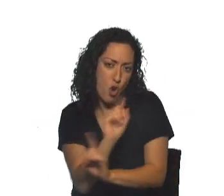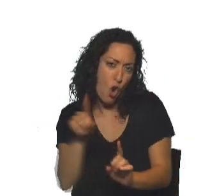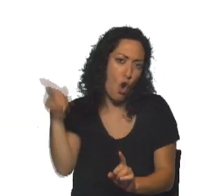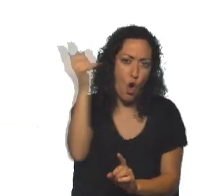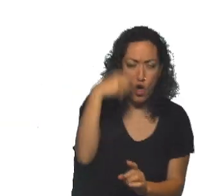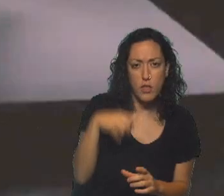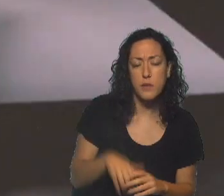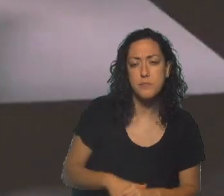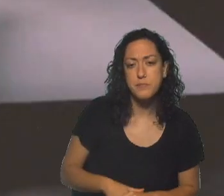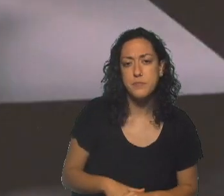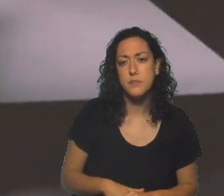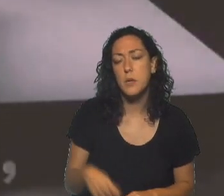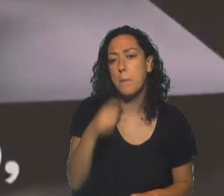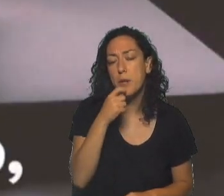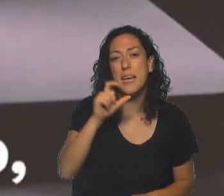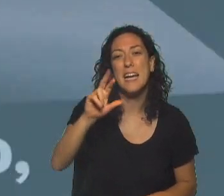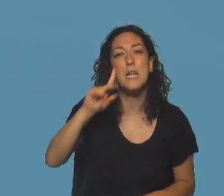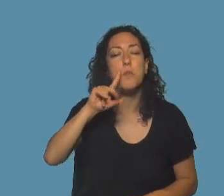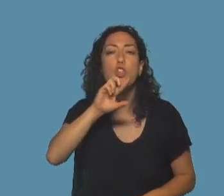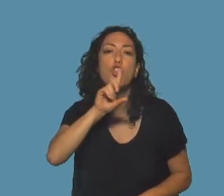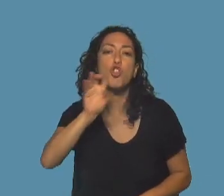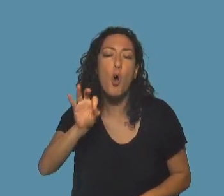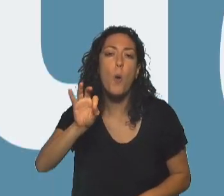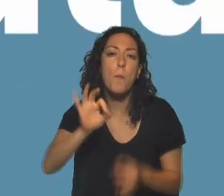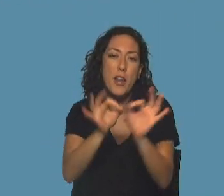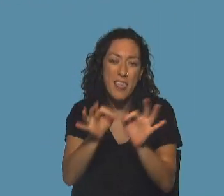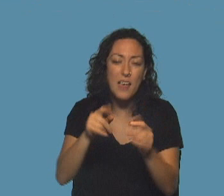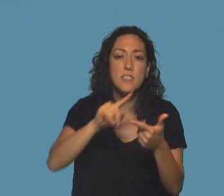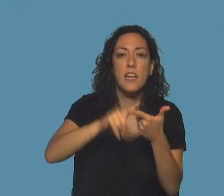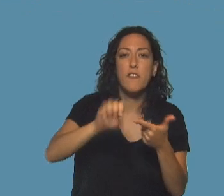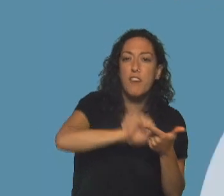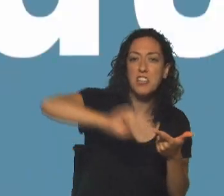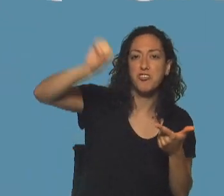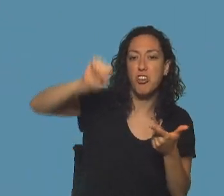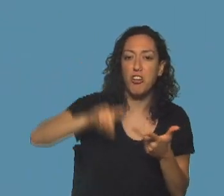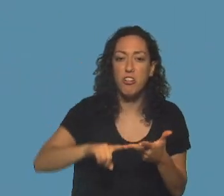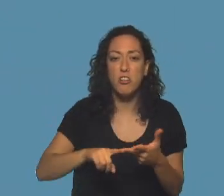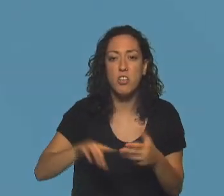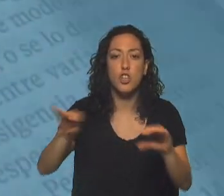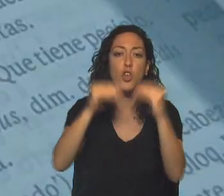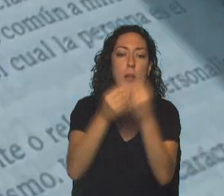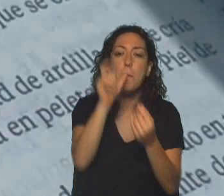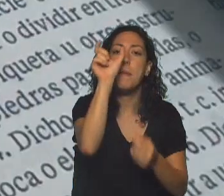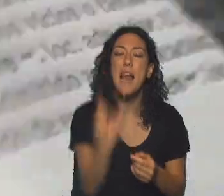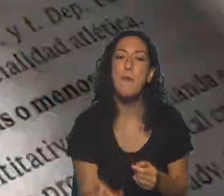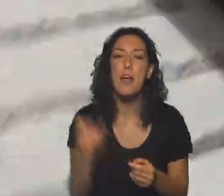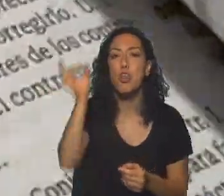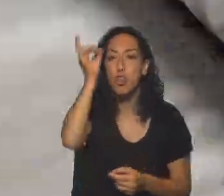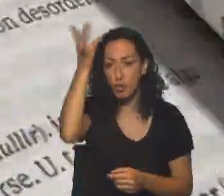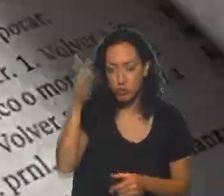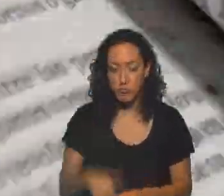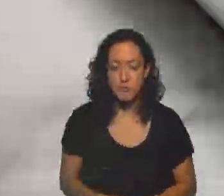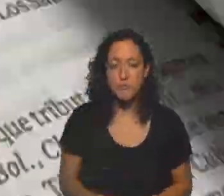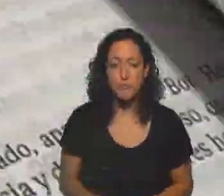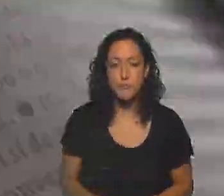A ver, ¿cuál? Teníamos a criptomoneda, a inflación. Ahí estamos viendo las 12 candidatas a palabra del año.